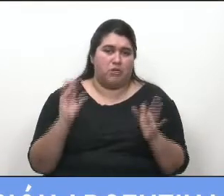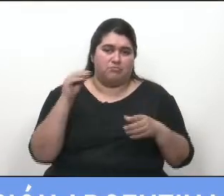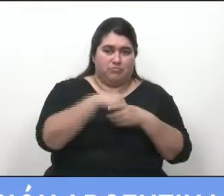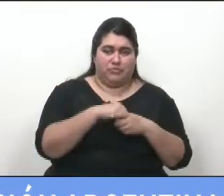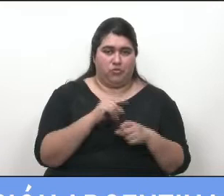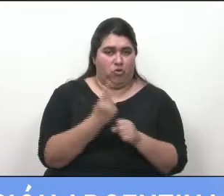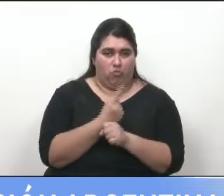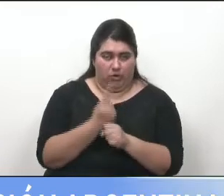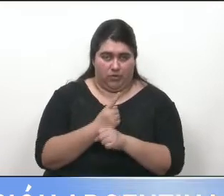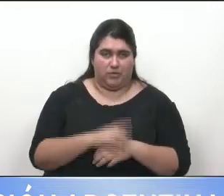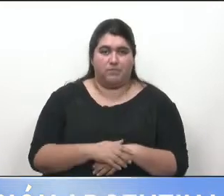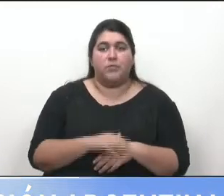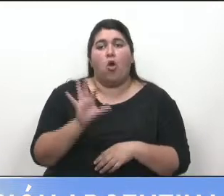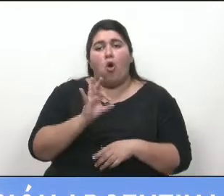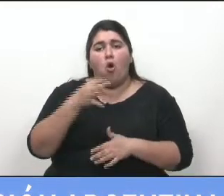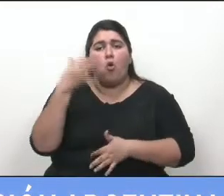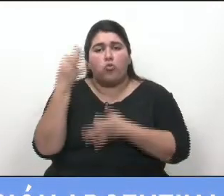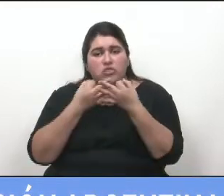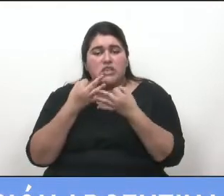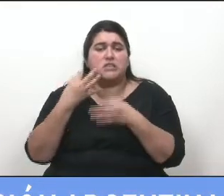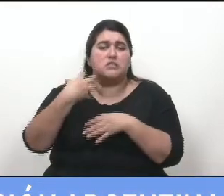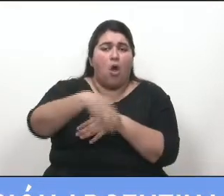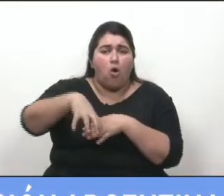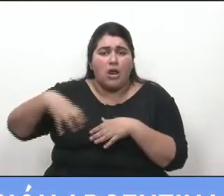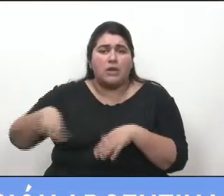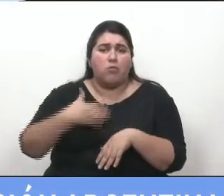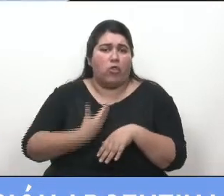los distintos poderes y jurisdicciones y organismos del Estado.